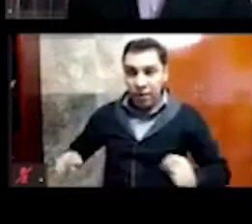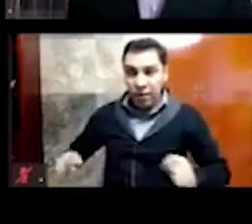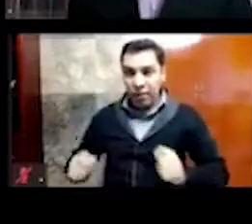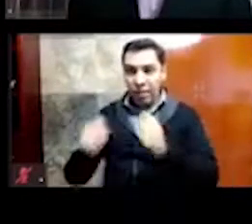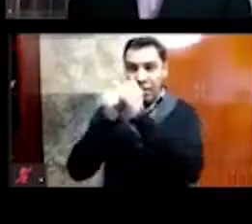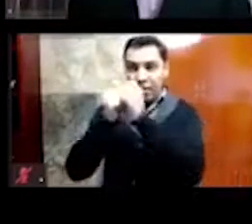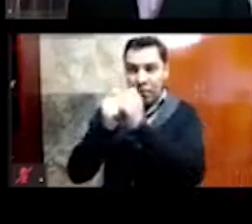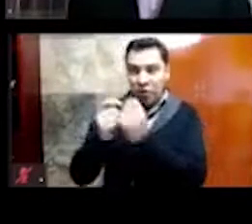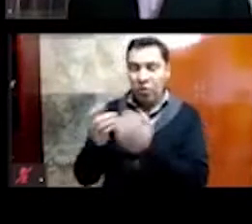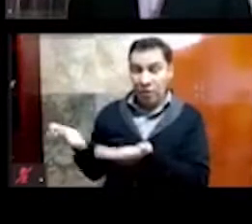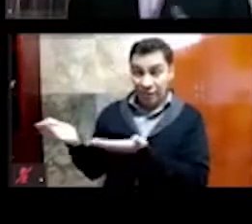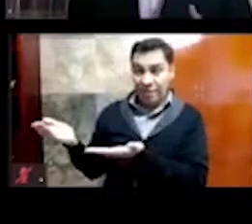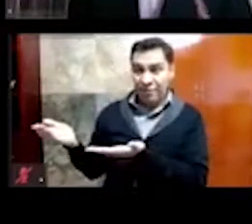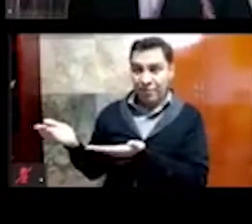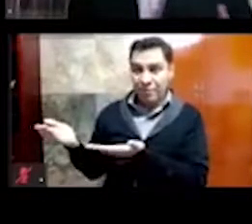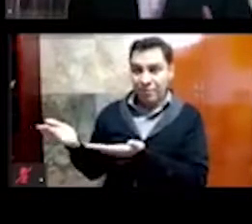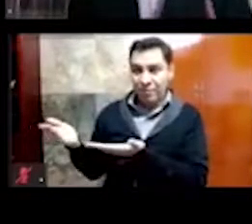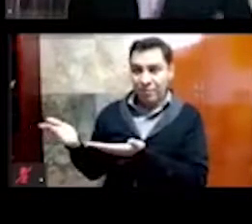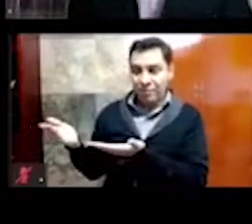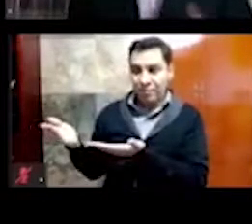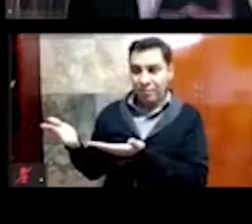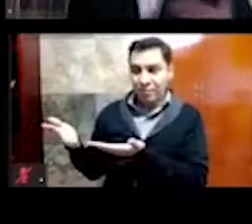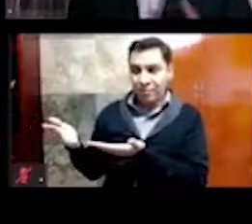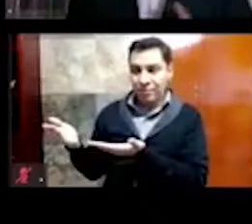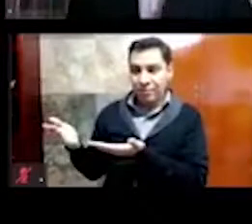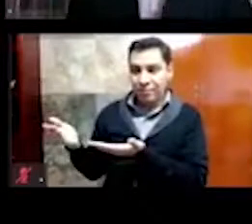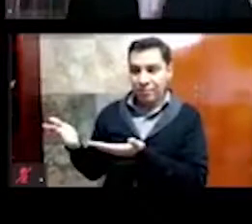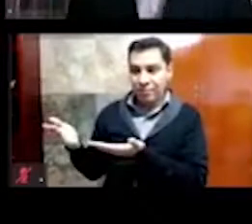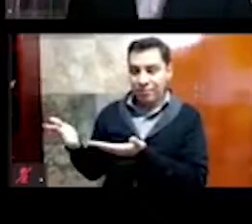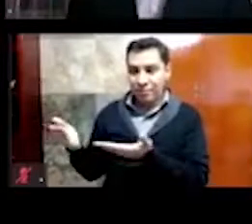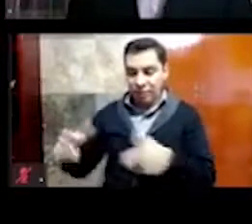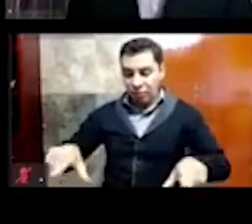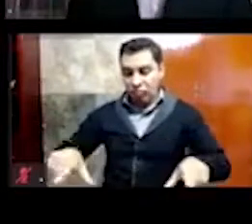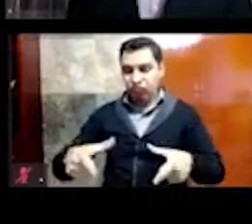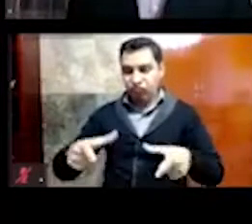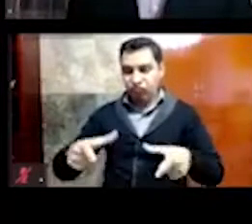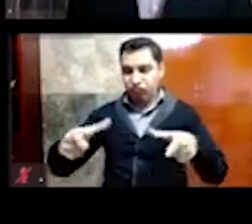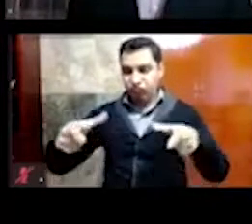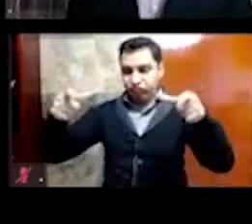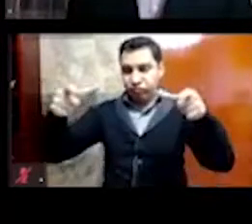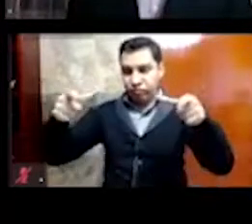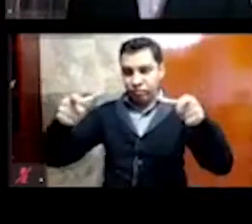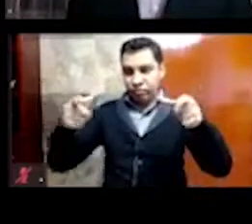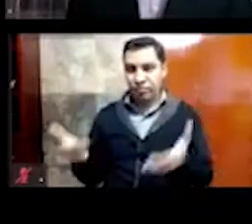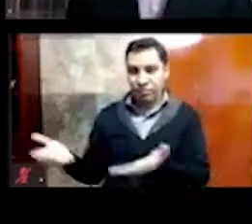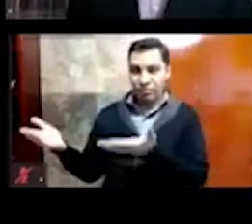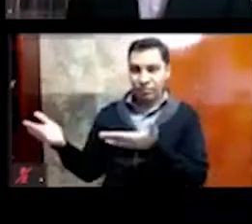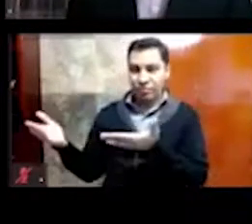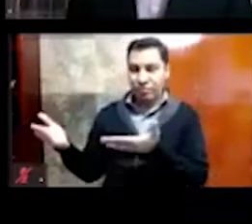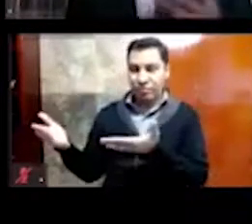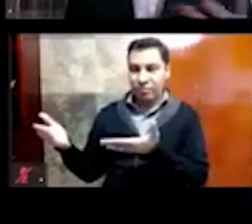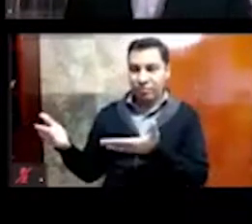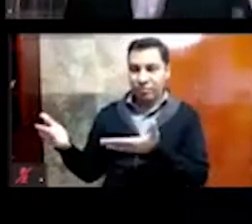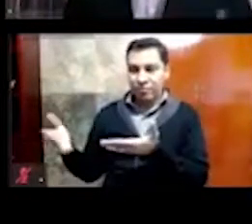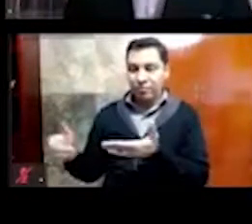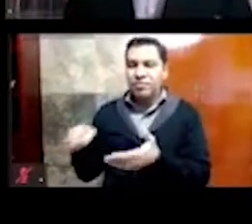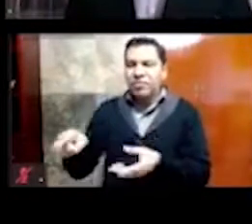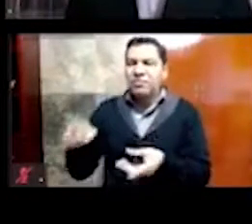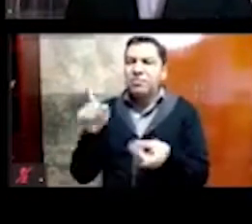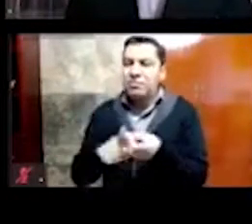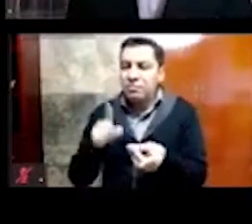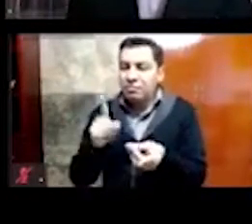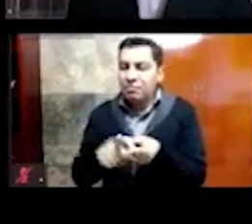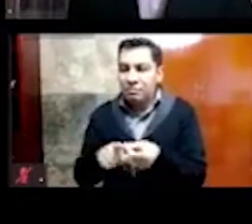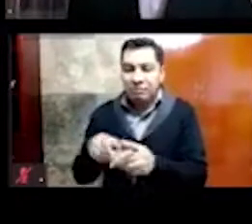la, una porción del edificio, es la parte posterior, este edificio, este predio es particular,